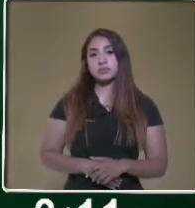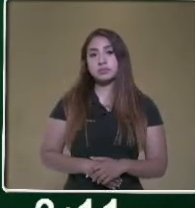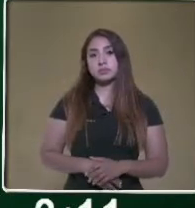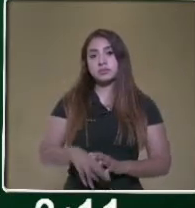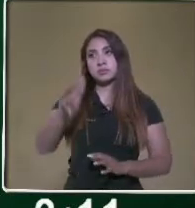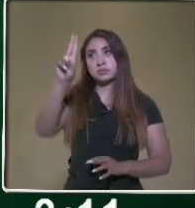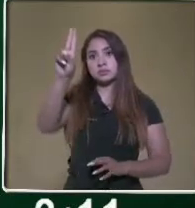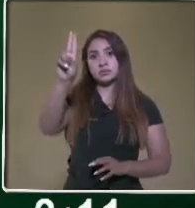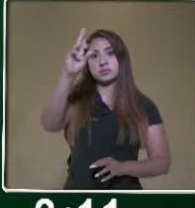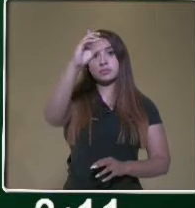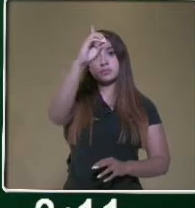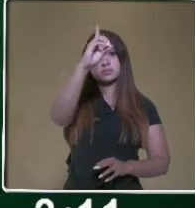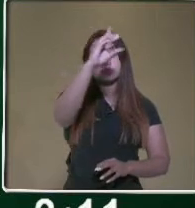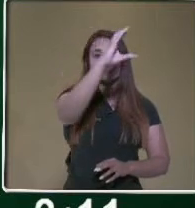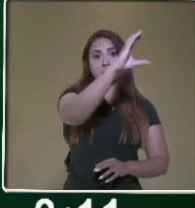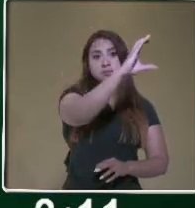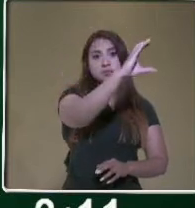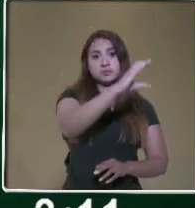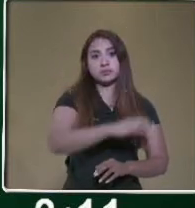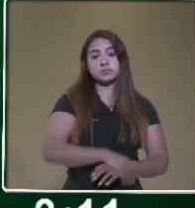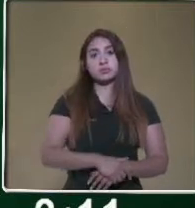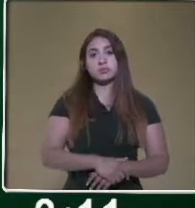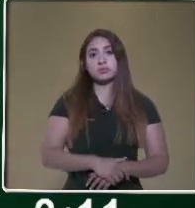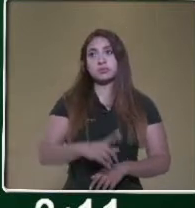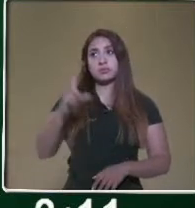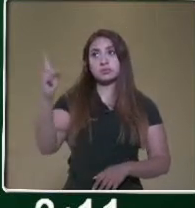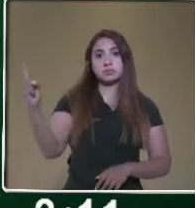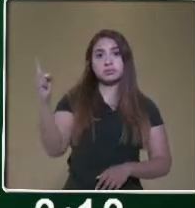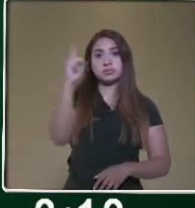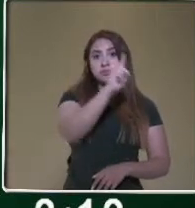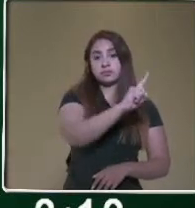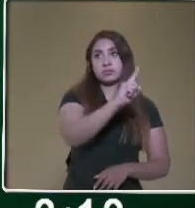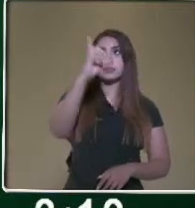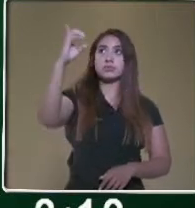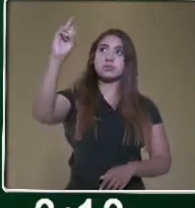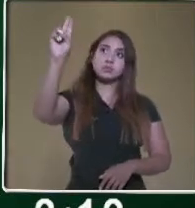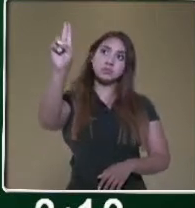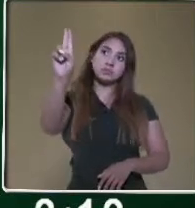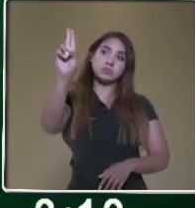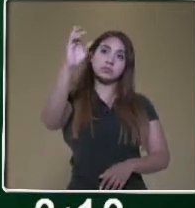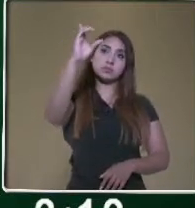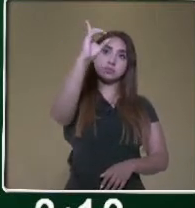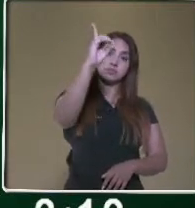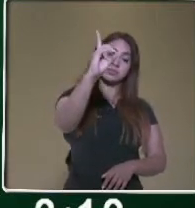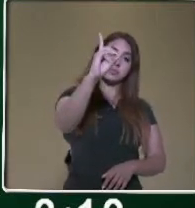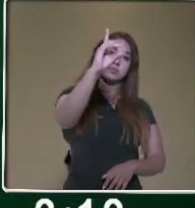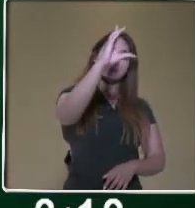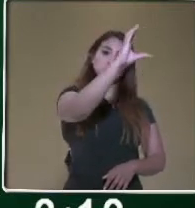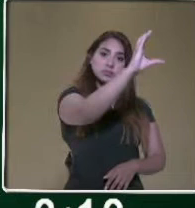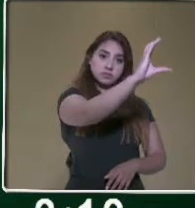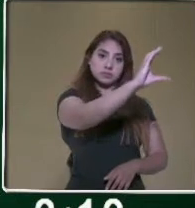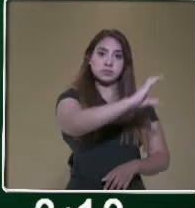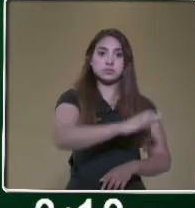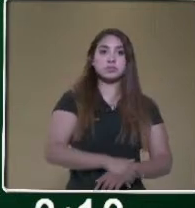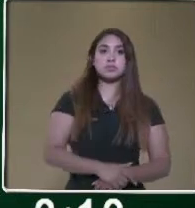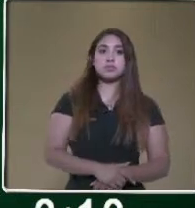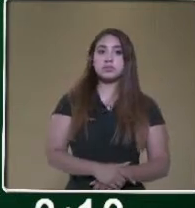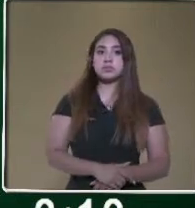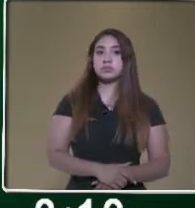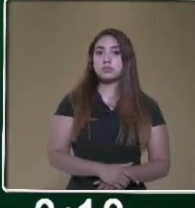decenas, centenas. De derecha a izquierda inician las unidades, luego las decenas y enseguida las centenas.